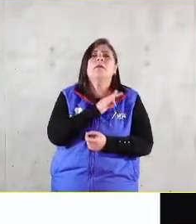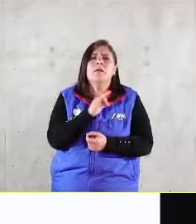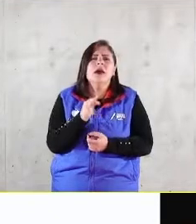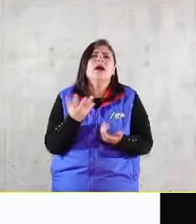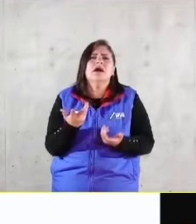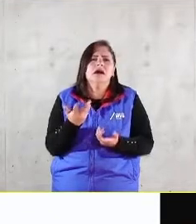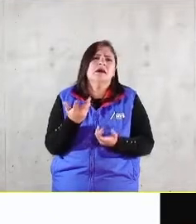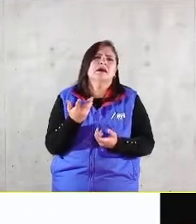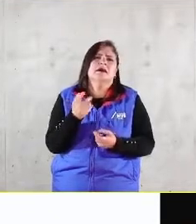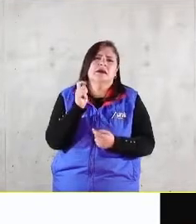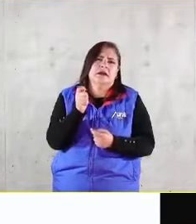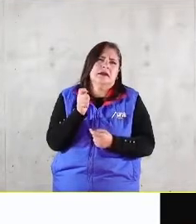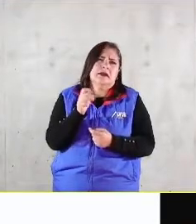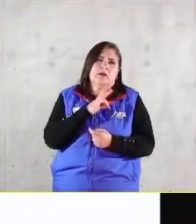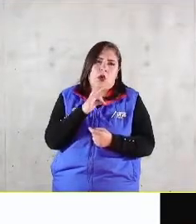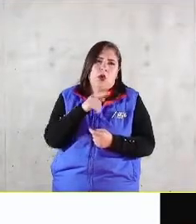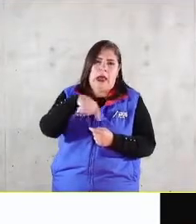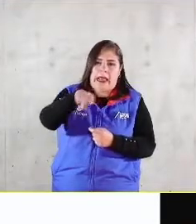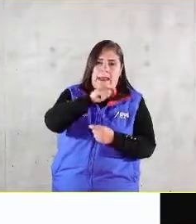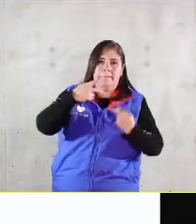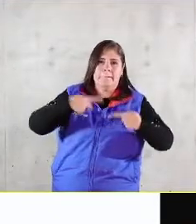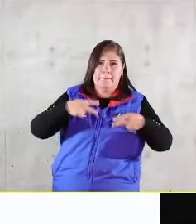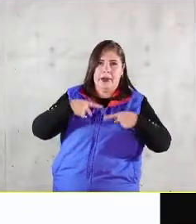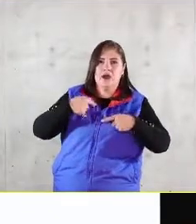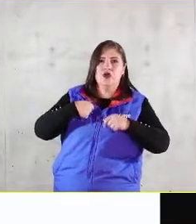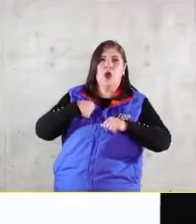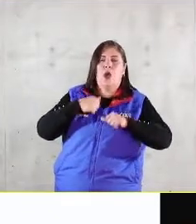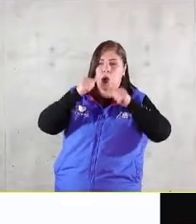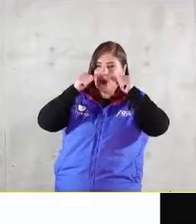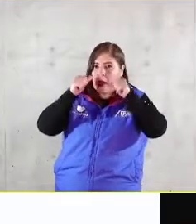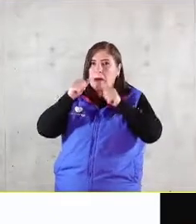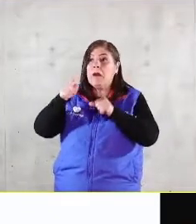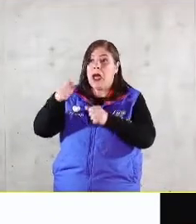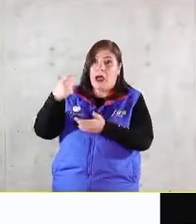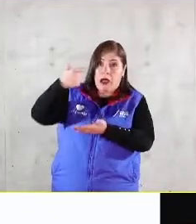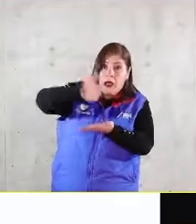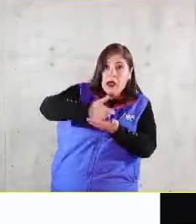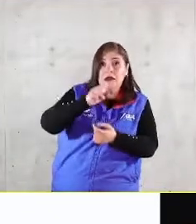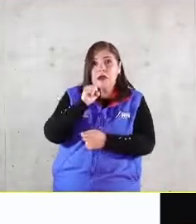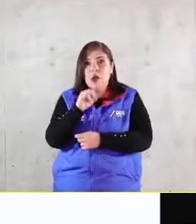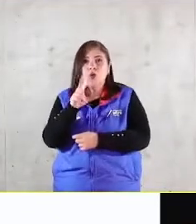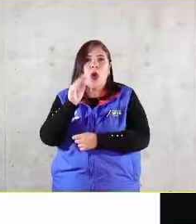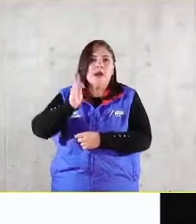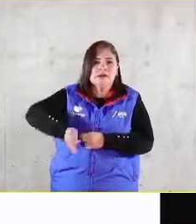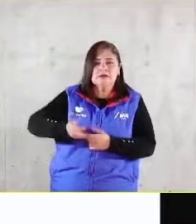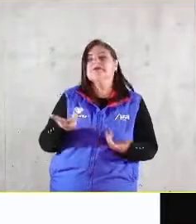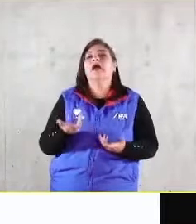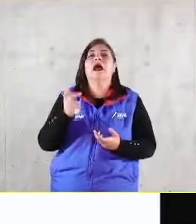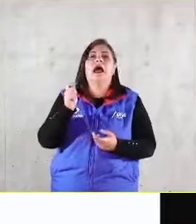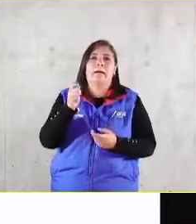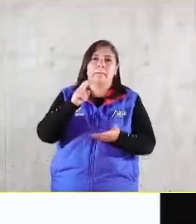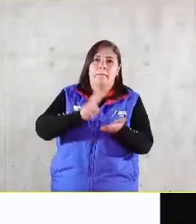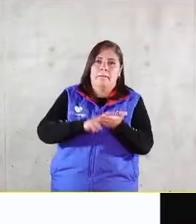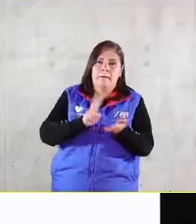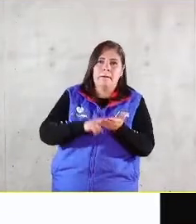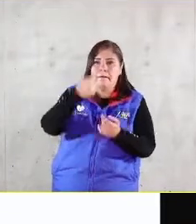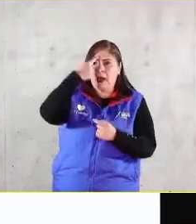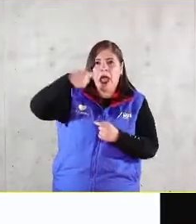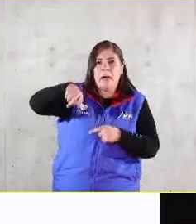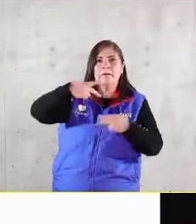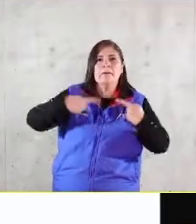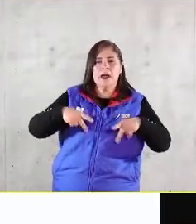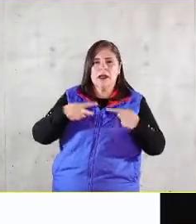entregamos, como decíamos, valor al cliente y si el cliente está dispuesto a pagar por ello. Ese valor al cliente se genera a través de los